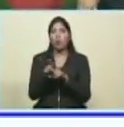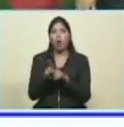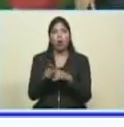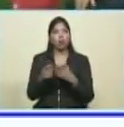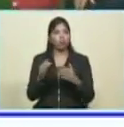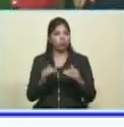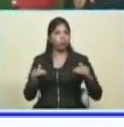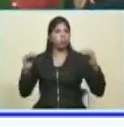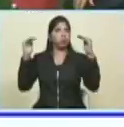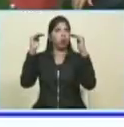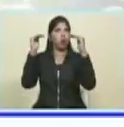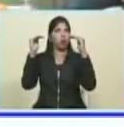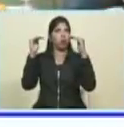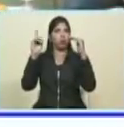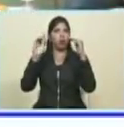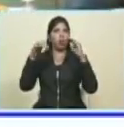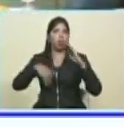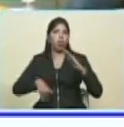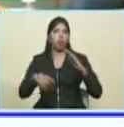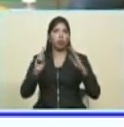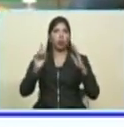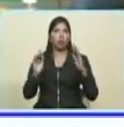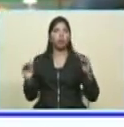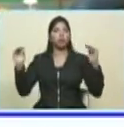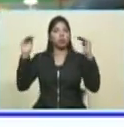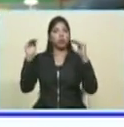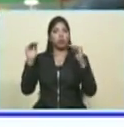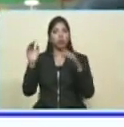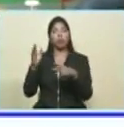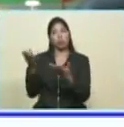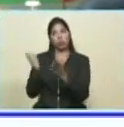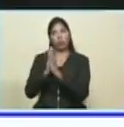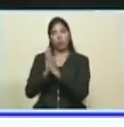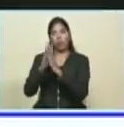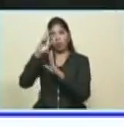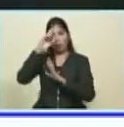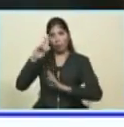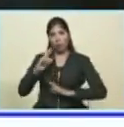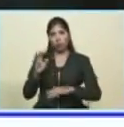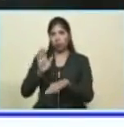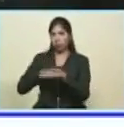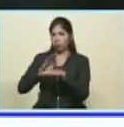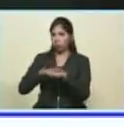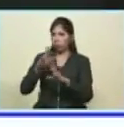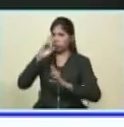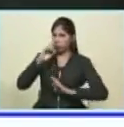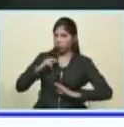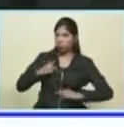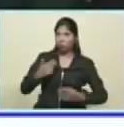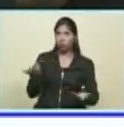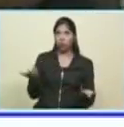con altura, y exigir respeto. Y además,